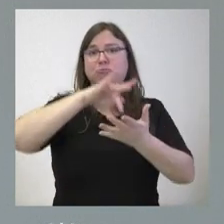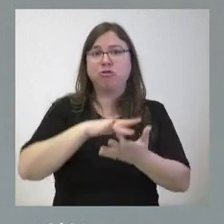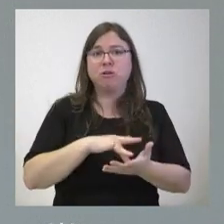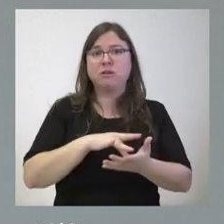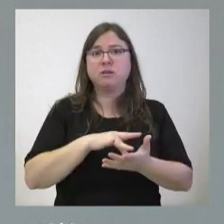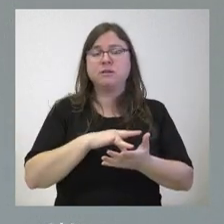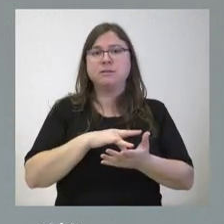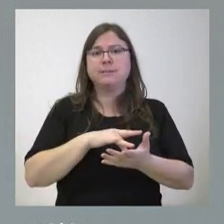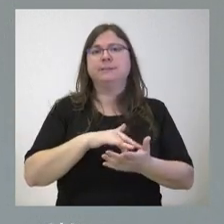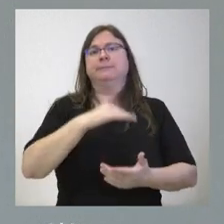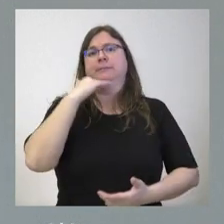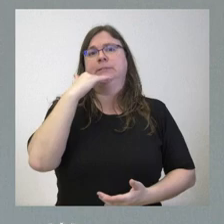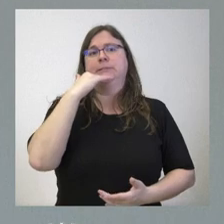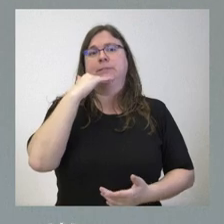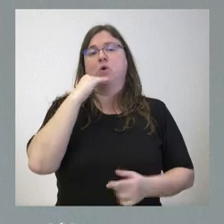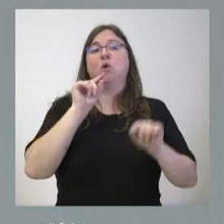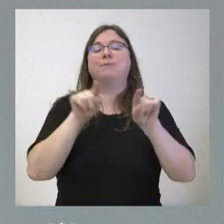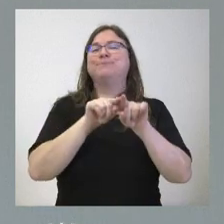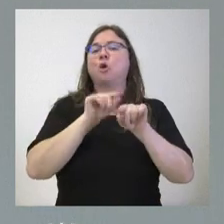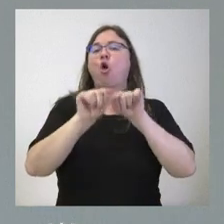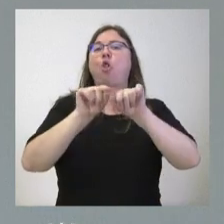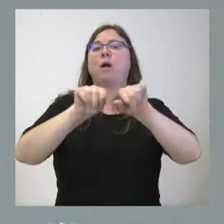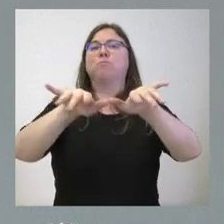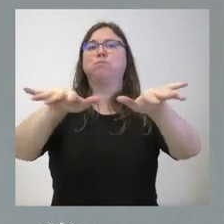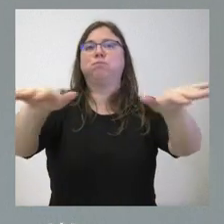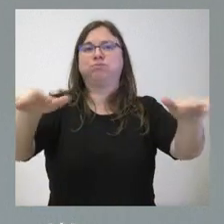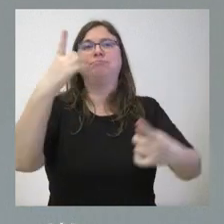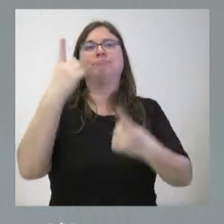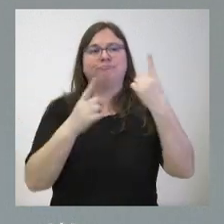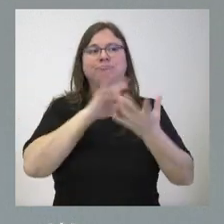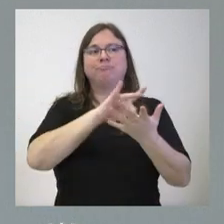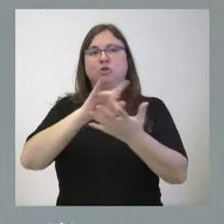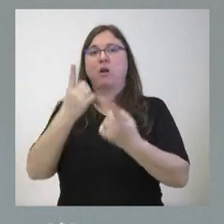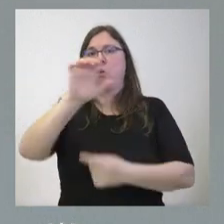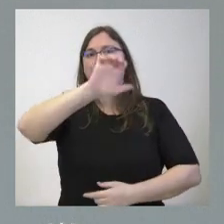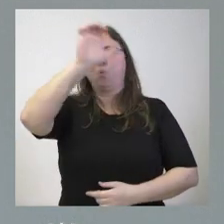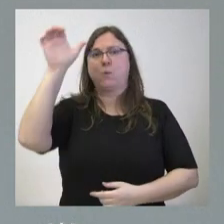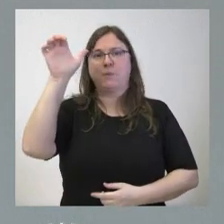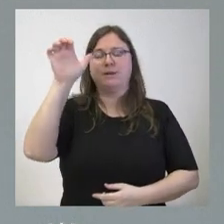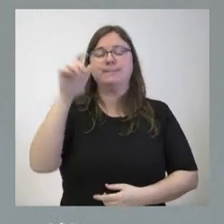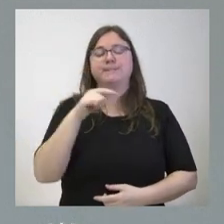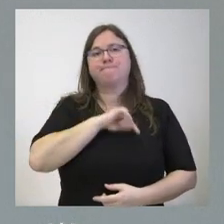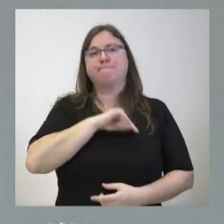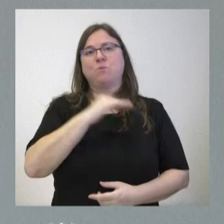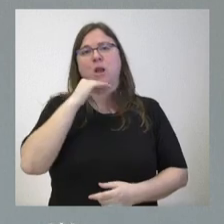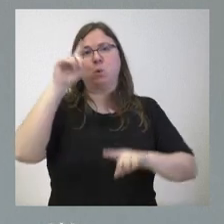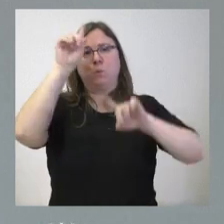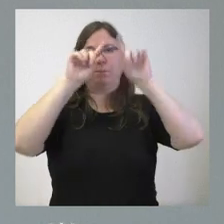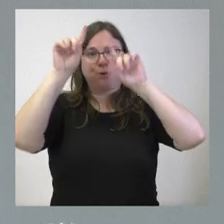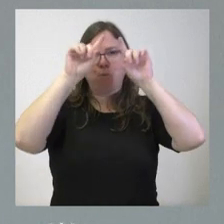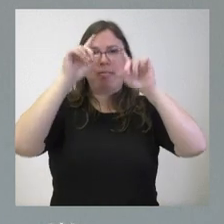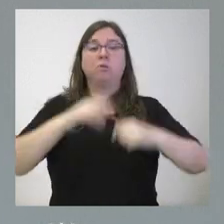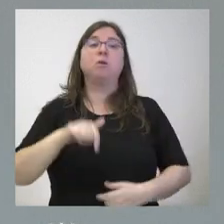que esto tiene un efecto contagio que hemos visto ya en algunas entidades financieras en Europa pues hay cierta preocupación hoy